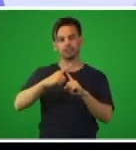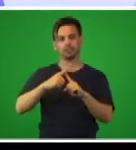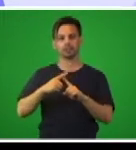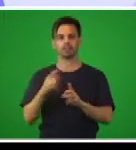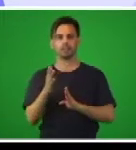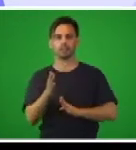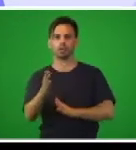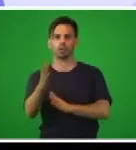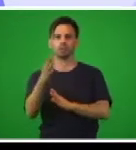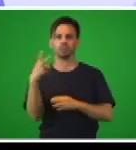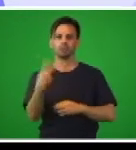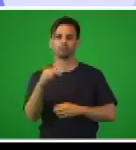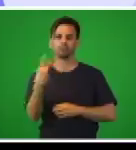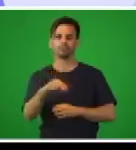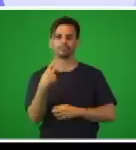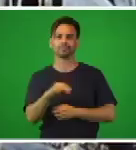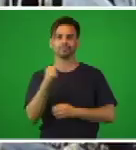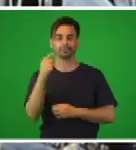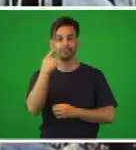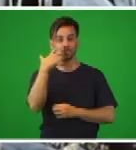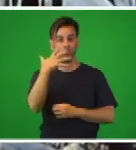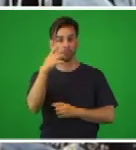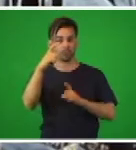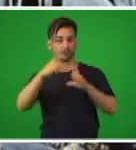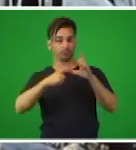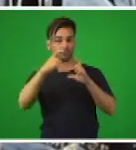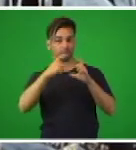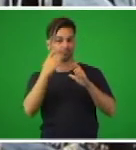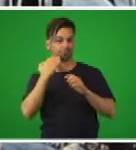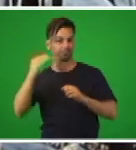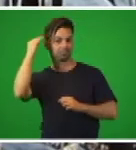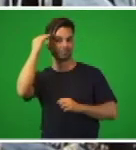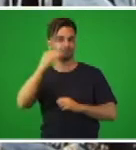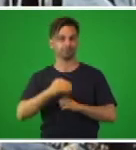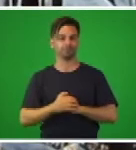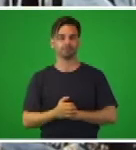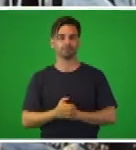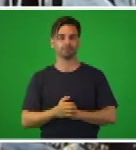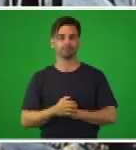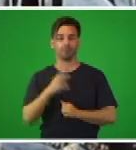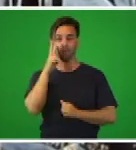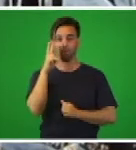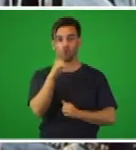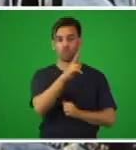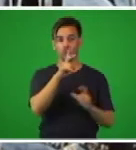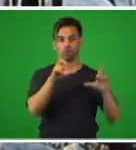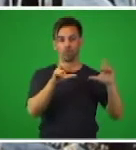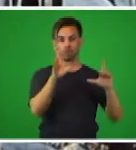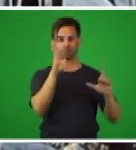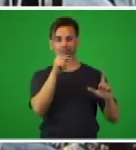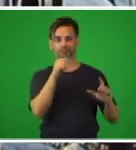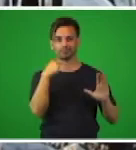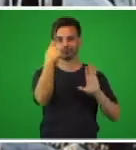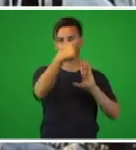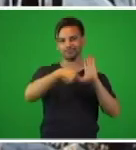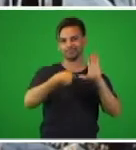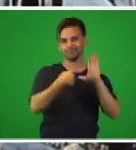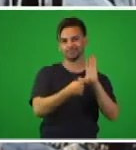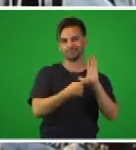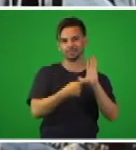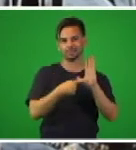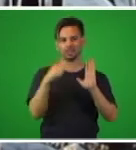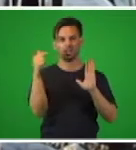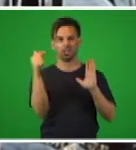ejercitándose en estos contenidos. Bueno, en pantalla le estamos mostrando unas bellas imágenes. ¿Reconocen